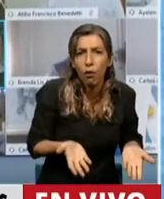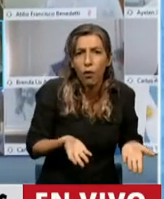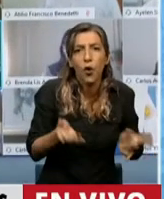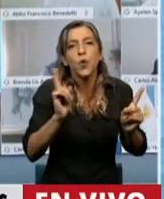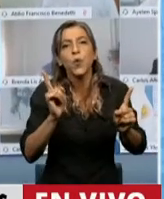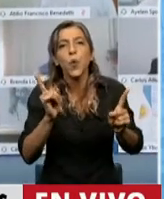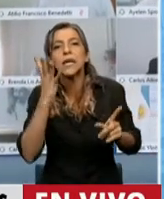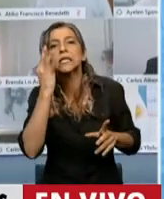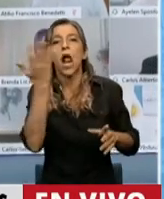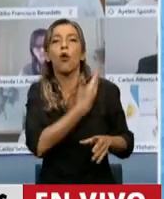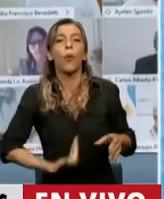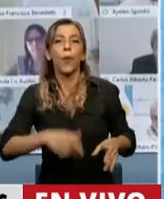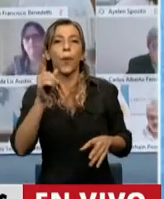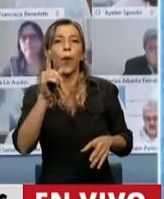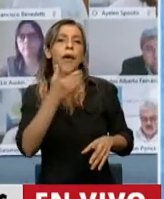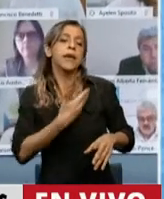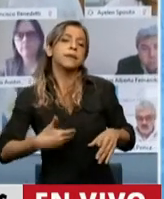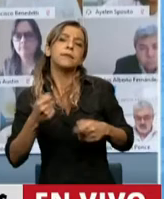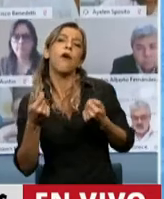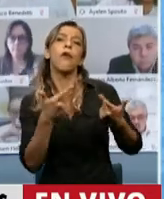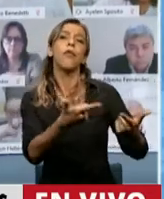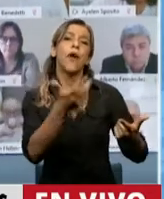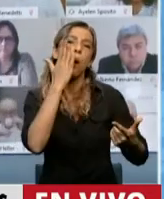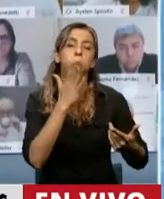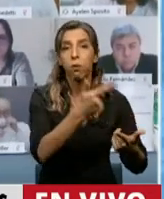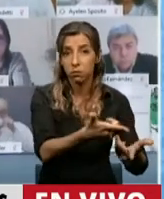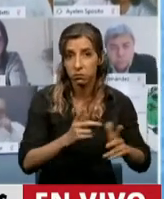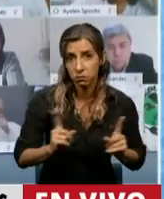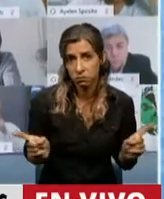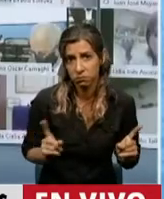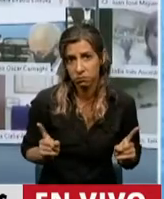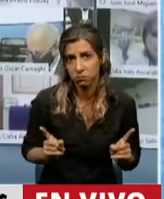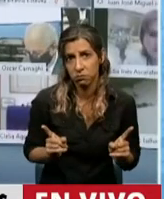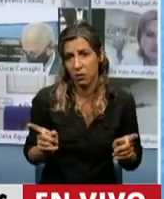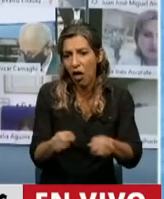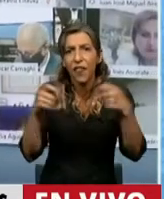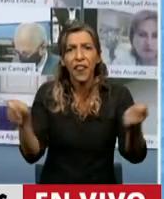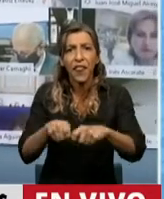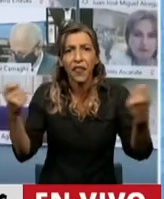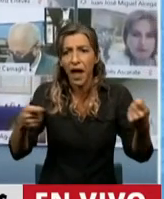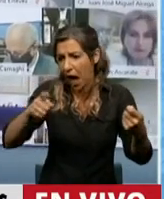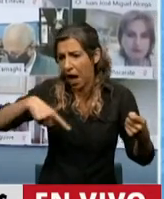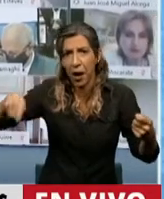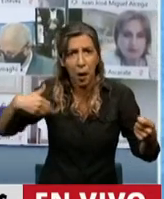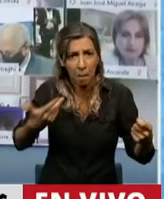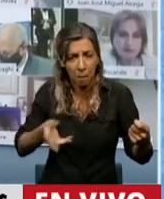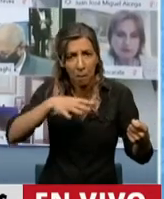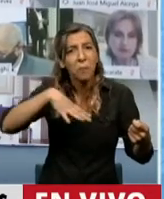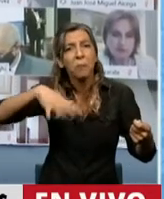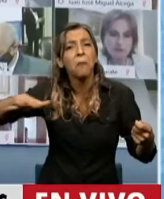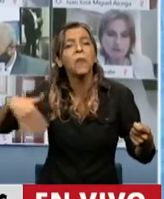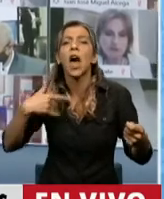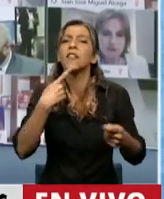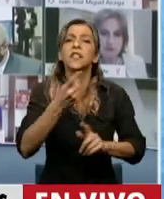dádiva de los gobiernos, y vamos a rechazar el análisis que se ha presentado en algunos diarios este último periodo, donde se pretende